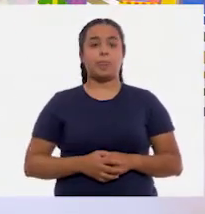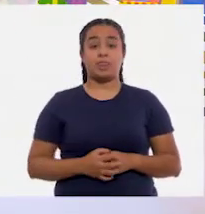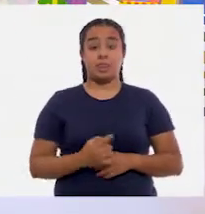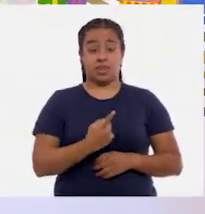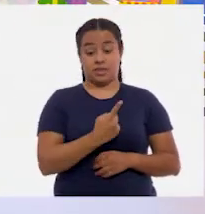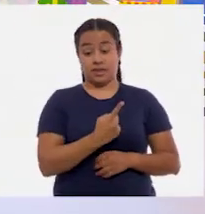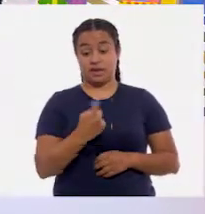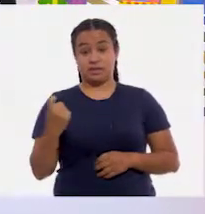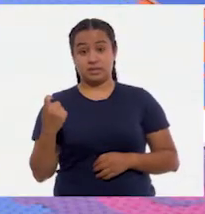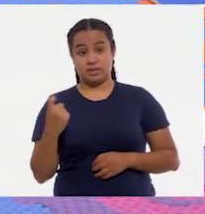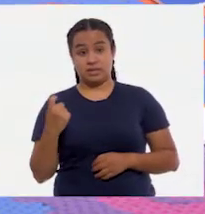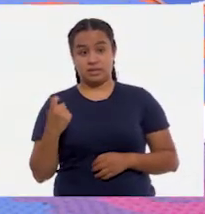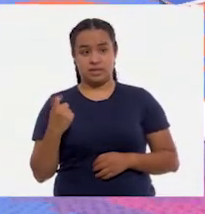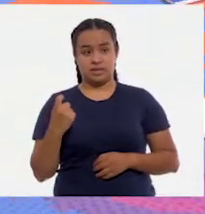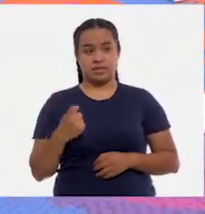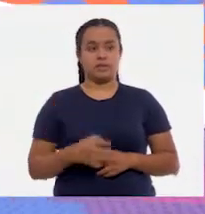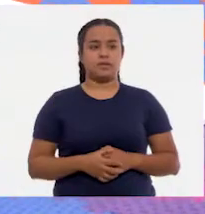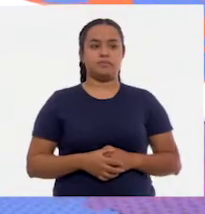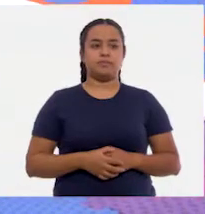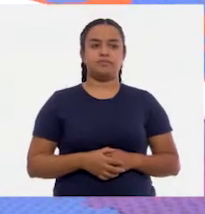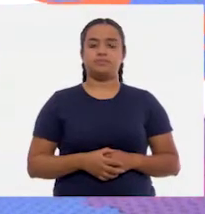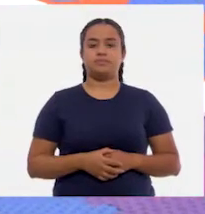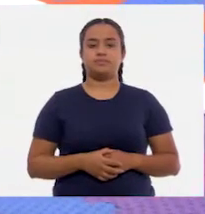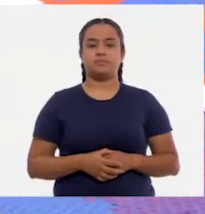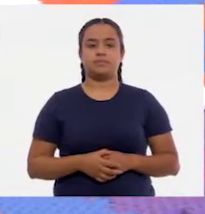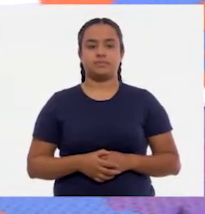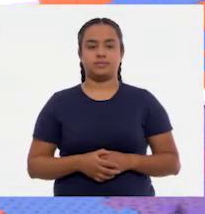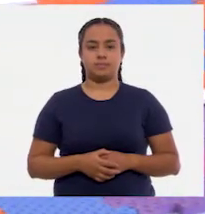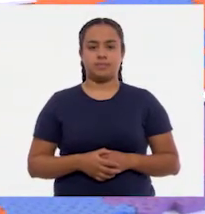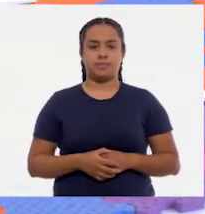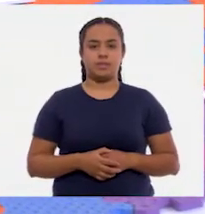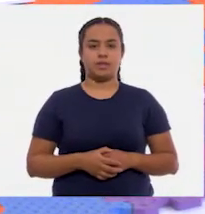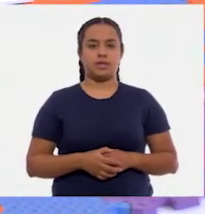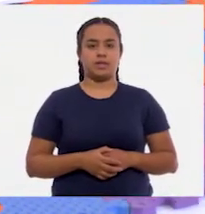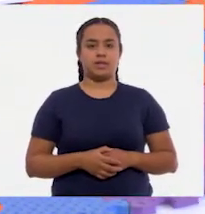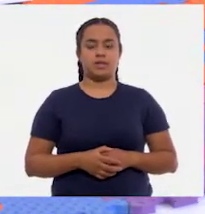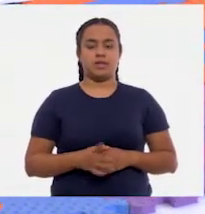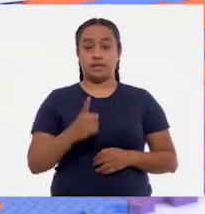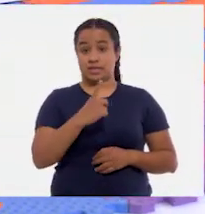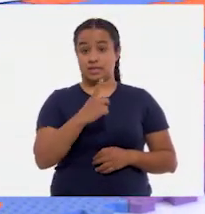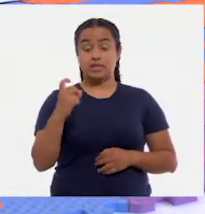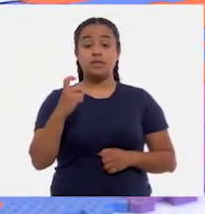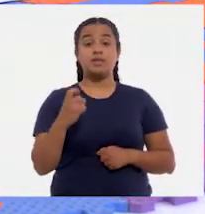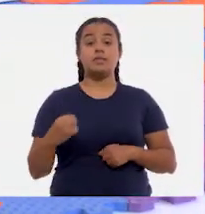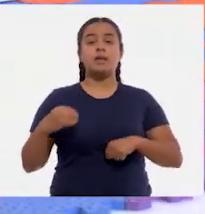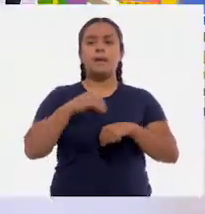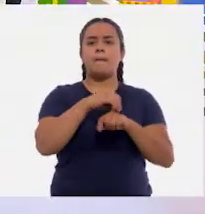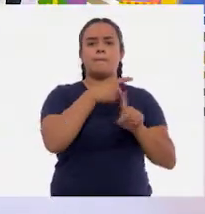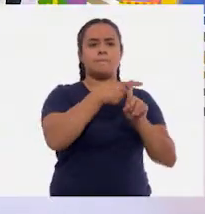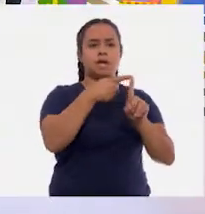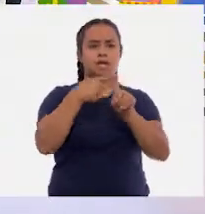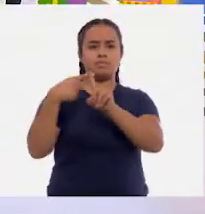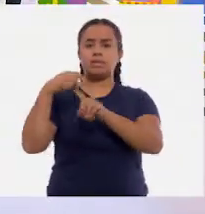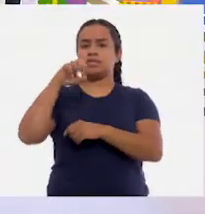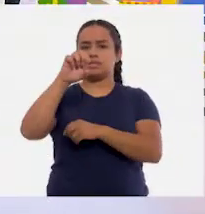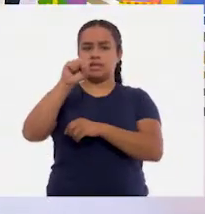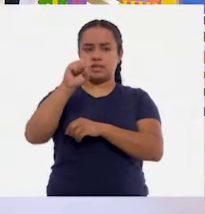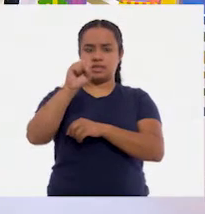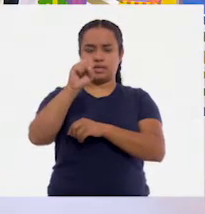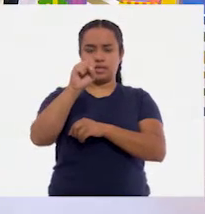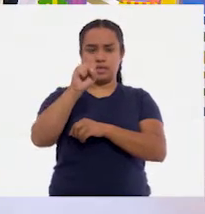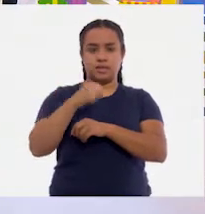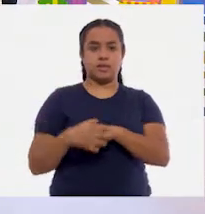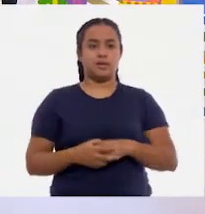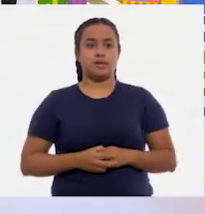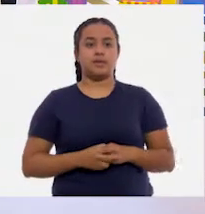Tienes cien. Tengo cien. Ajá. Que están ahí. Y les vamos a agregar o a sumar sesenta. Sesenta.